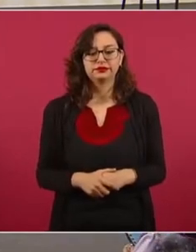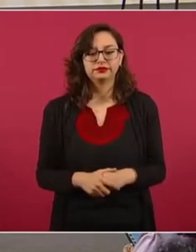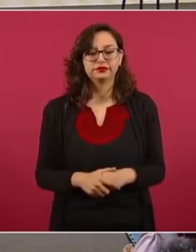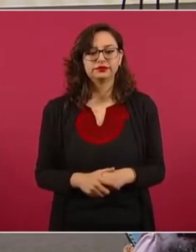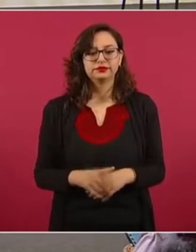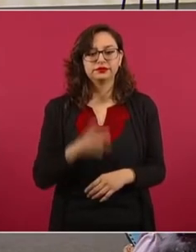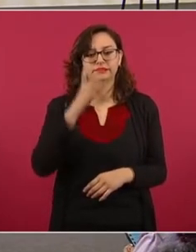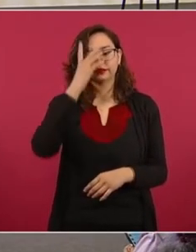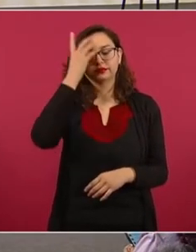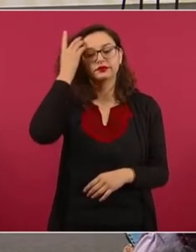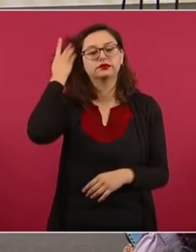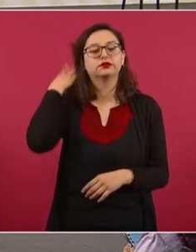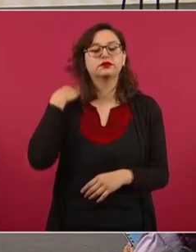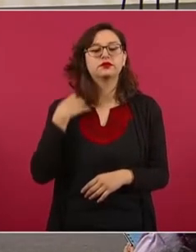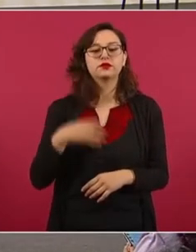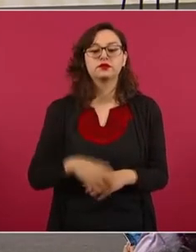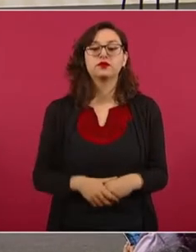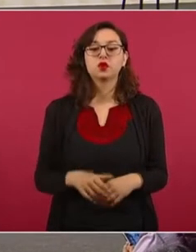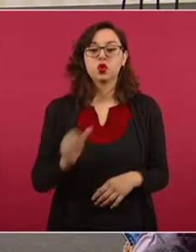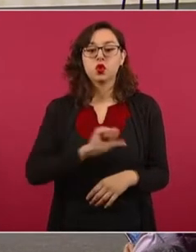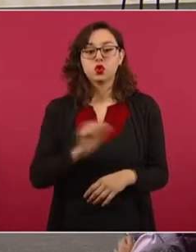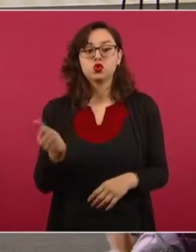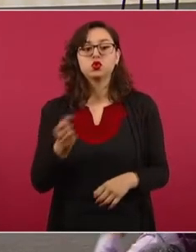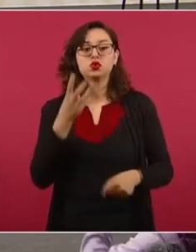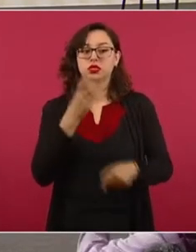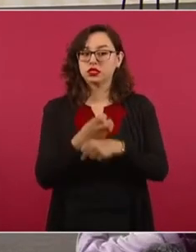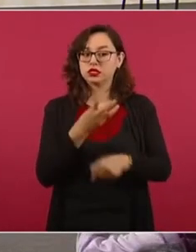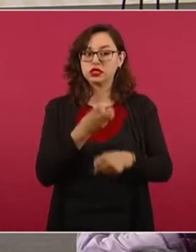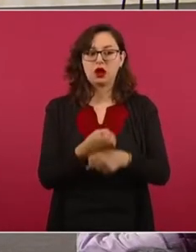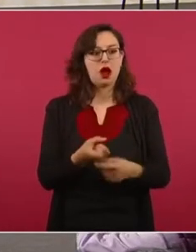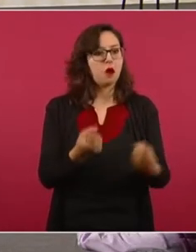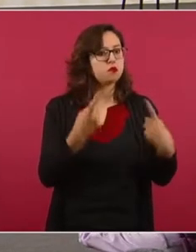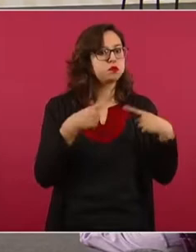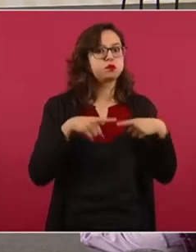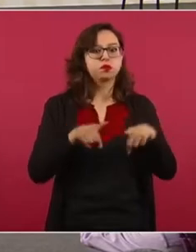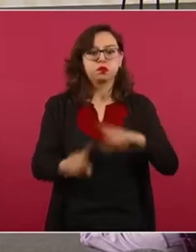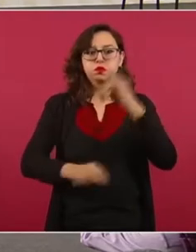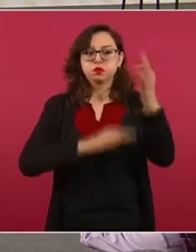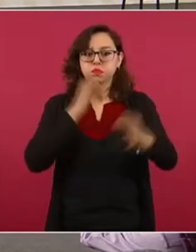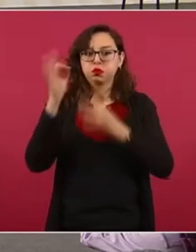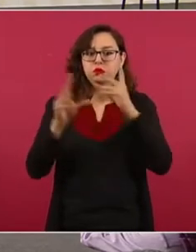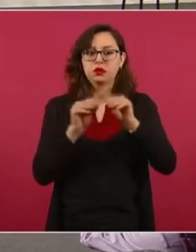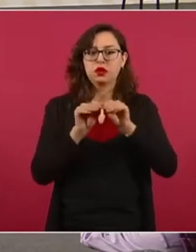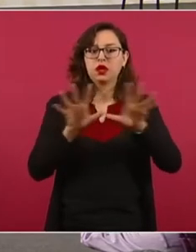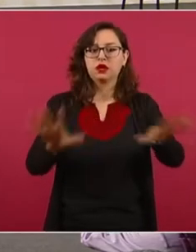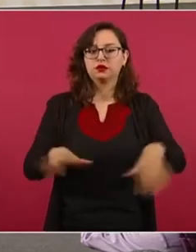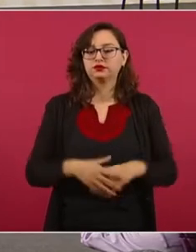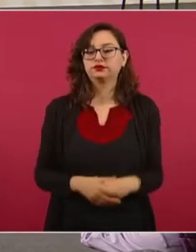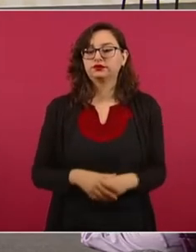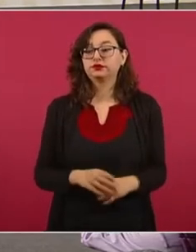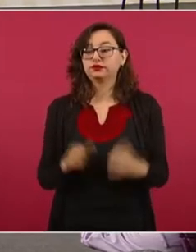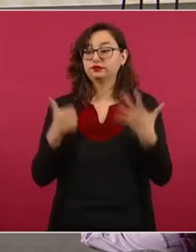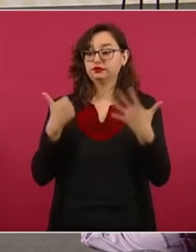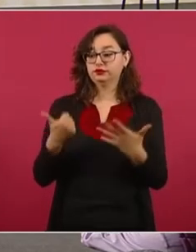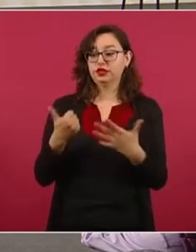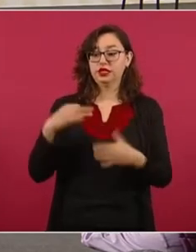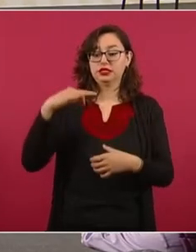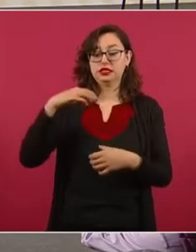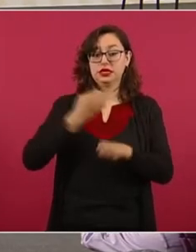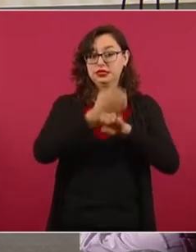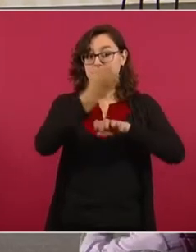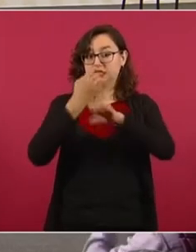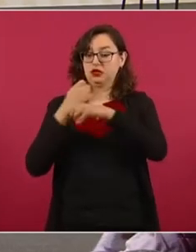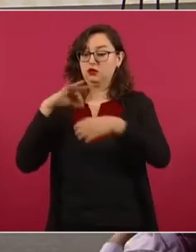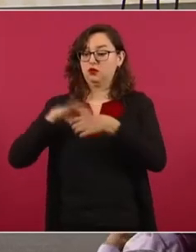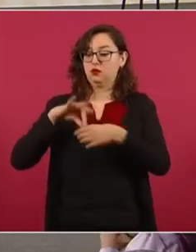ejemplo de nado sincronizado ocurrió días antes de la elección de seis gubernaturas el pasado 5 de junio.